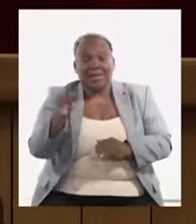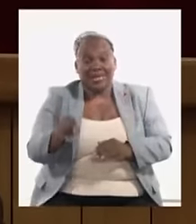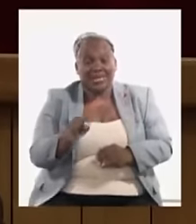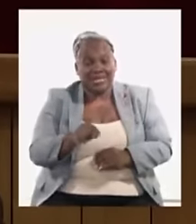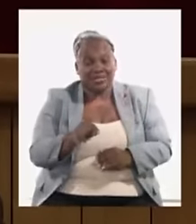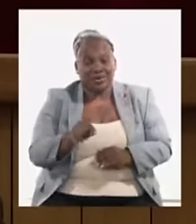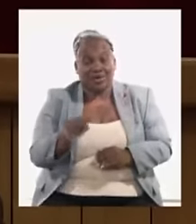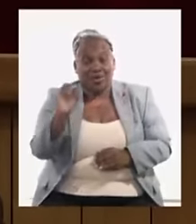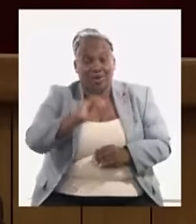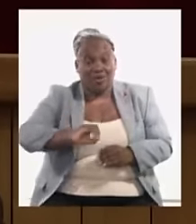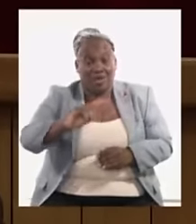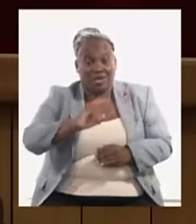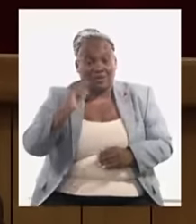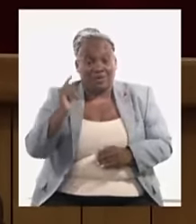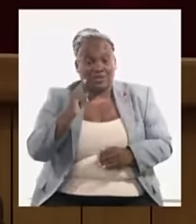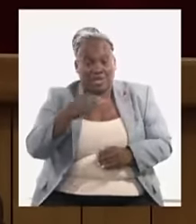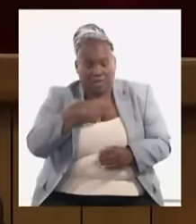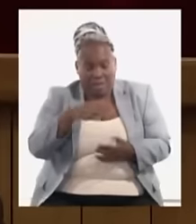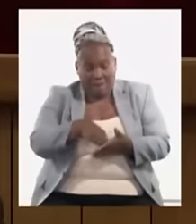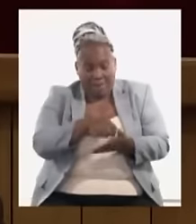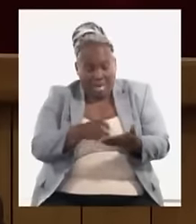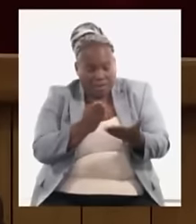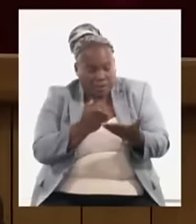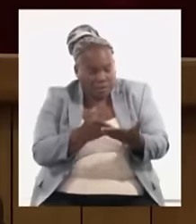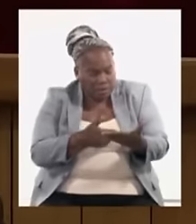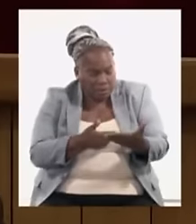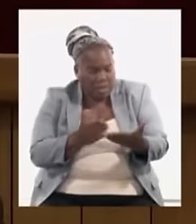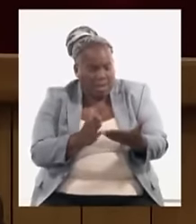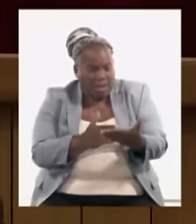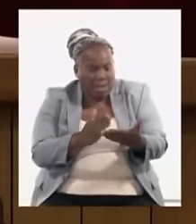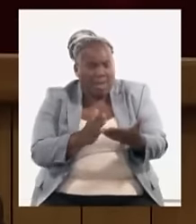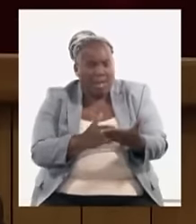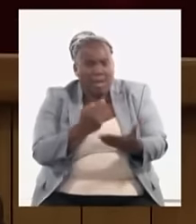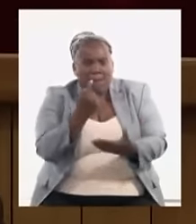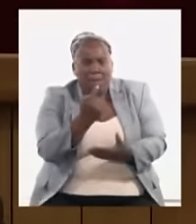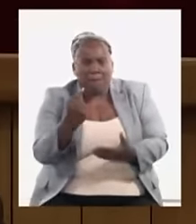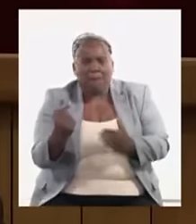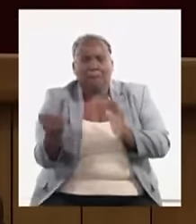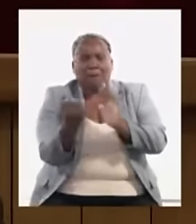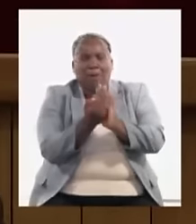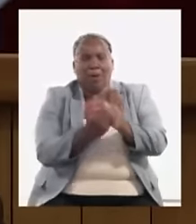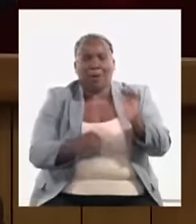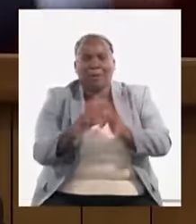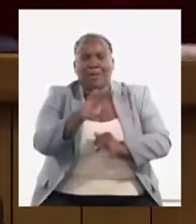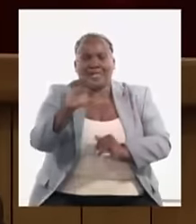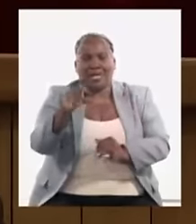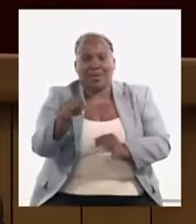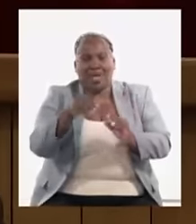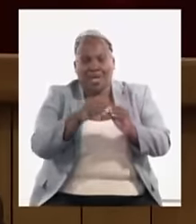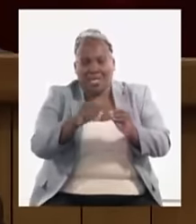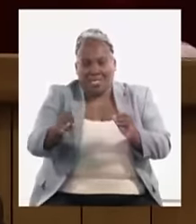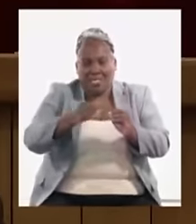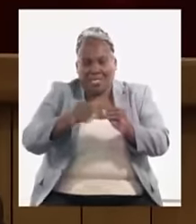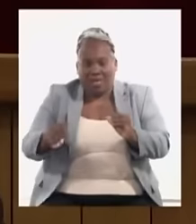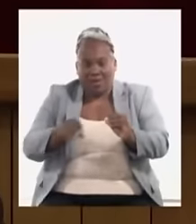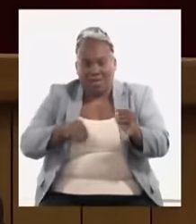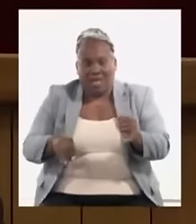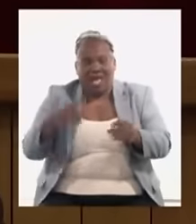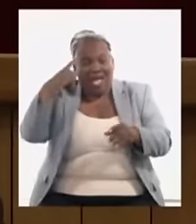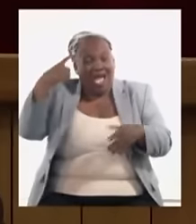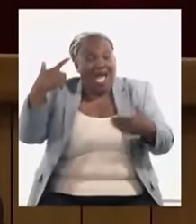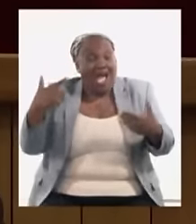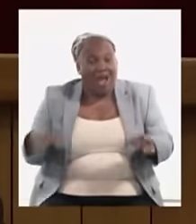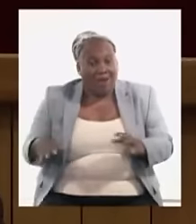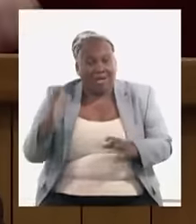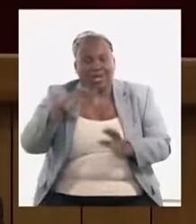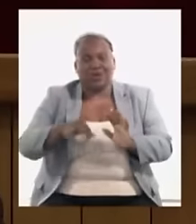nacionales que el plan que está aprobado de cada ministerio hay que desglosarlo y aunque no se aprueba en la asamblea